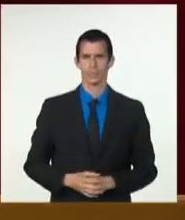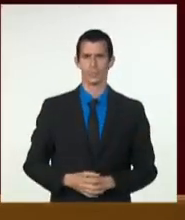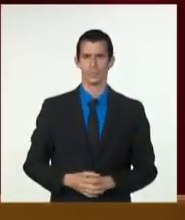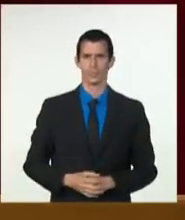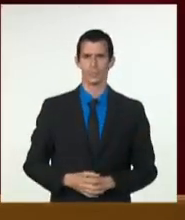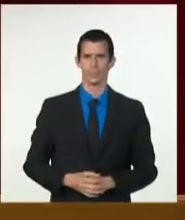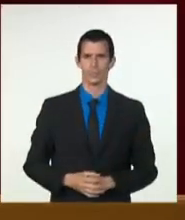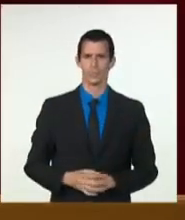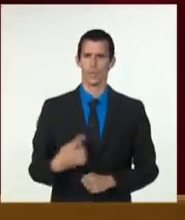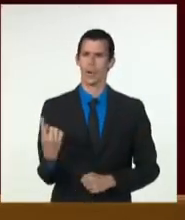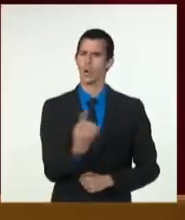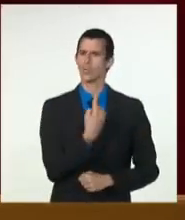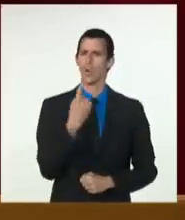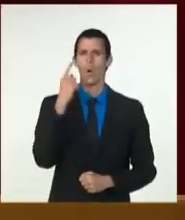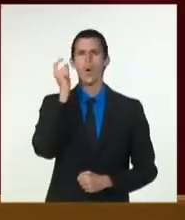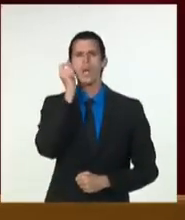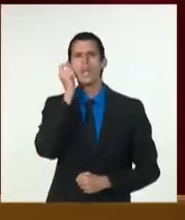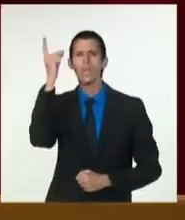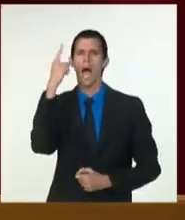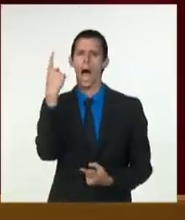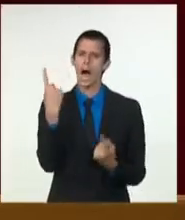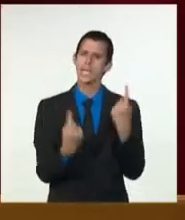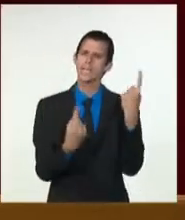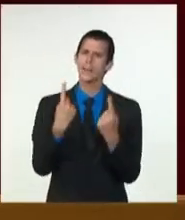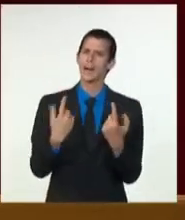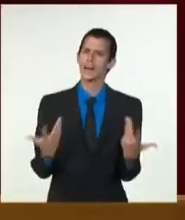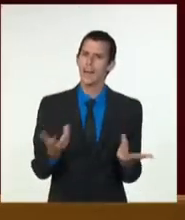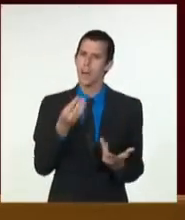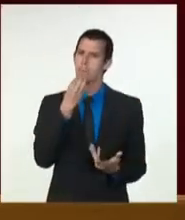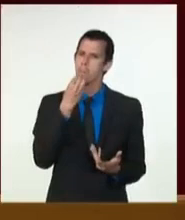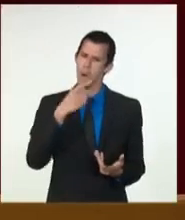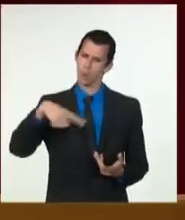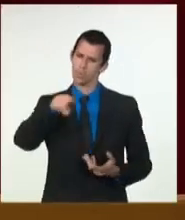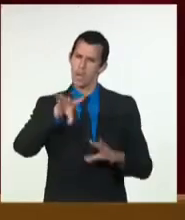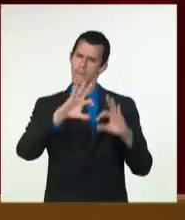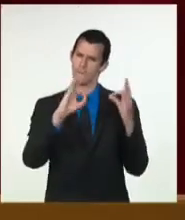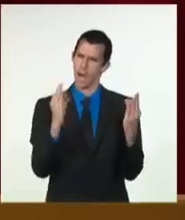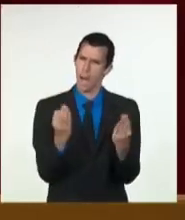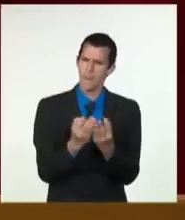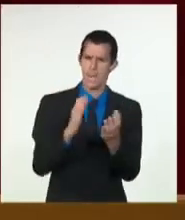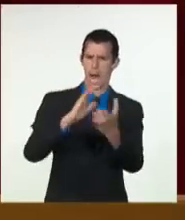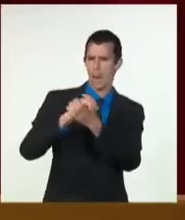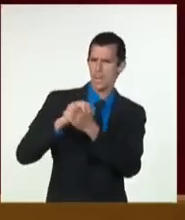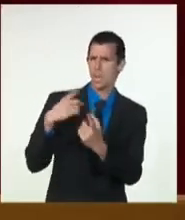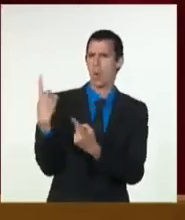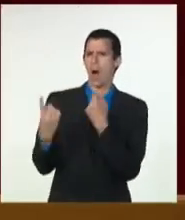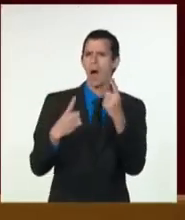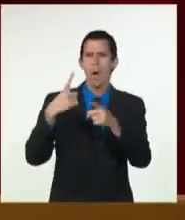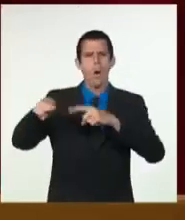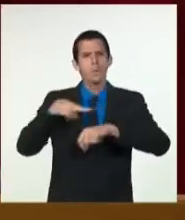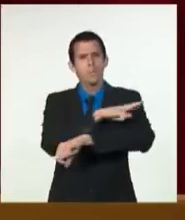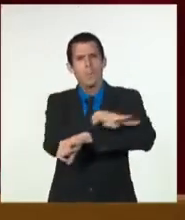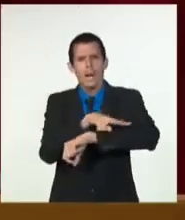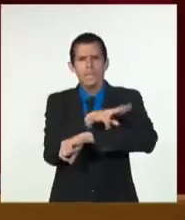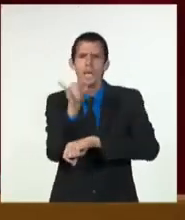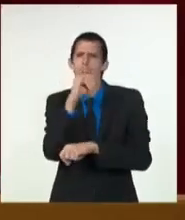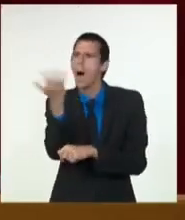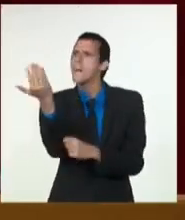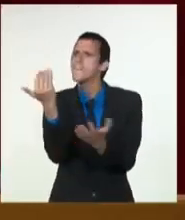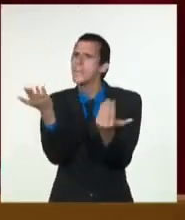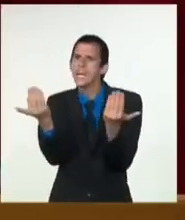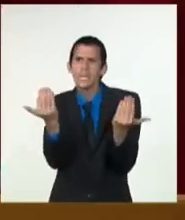de divisas, abriendo nuevos canales y diversificando los existentes, incluidos aquellos que emplean las